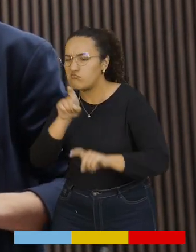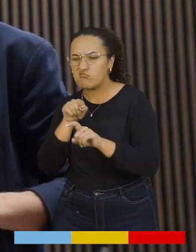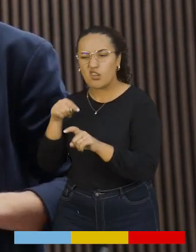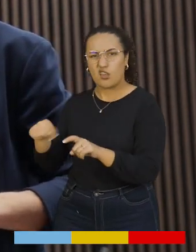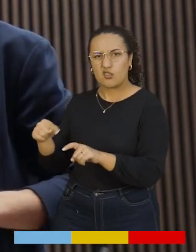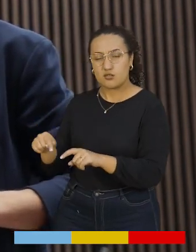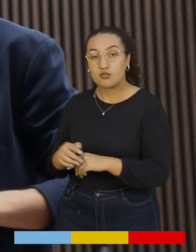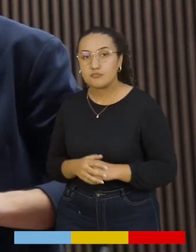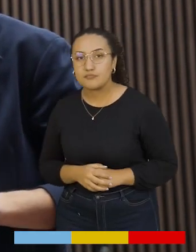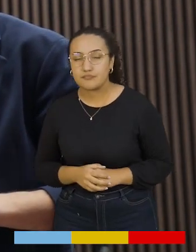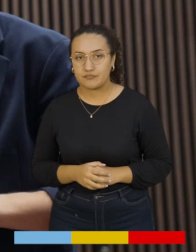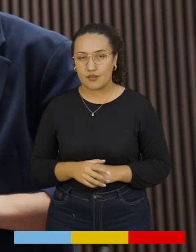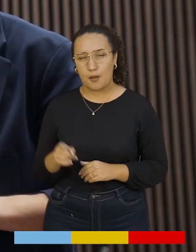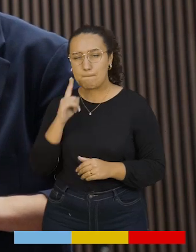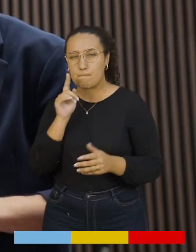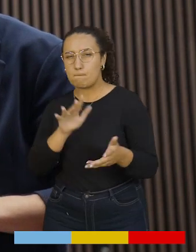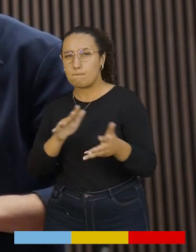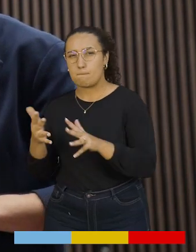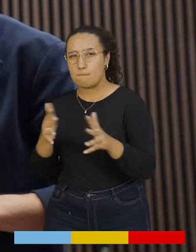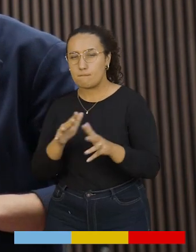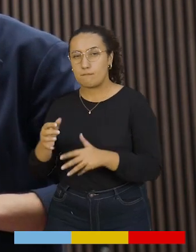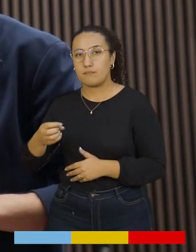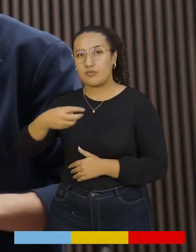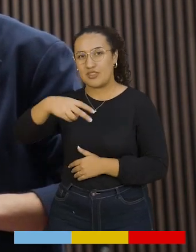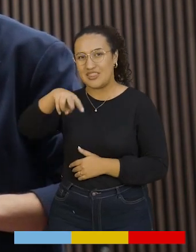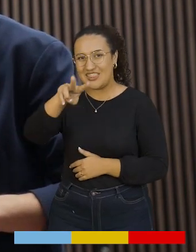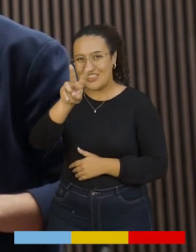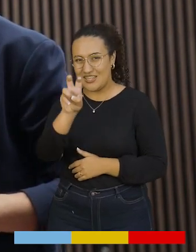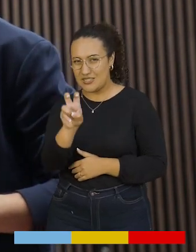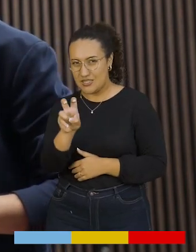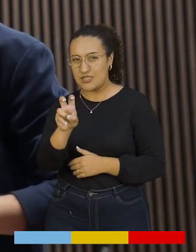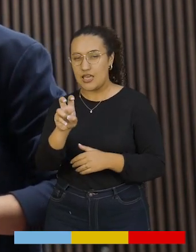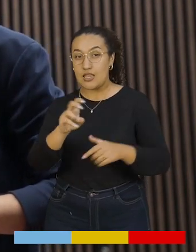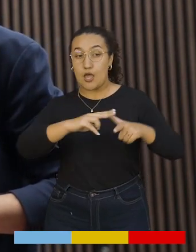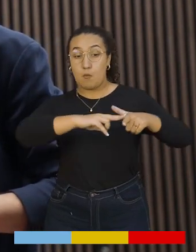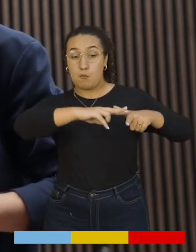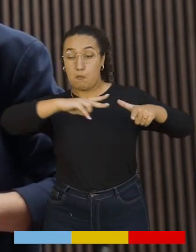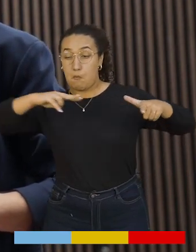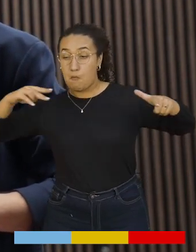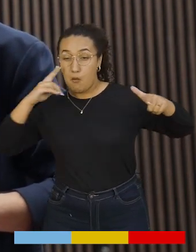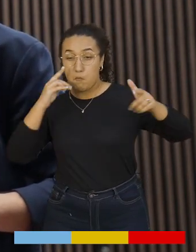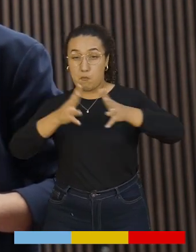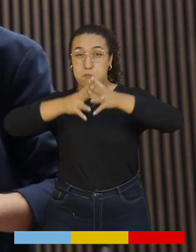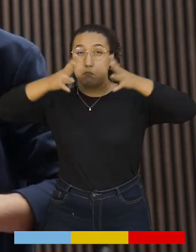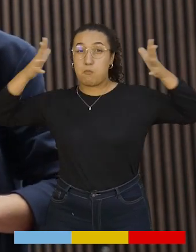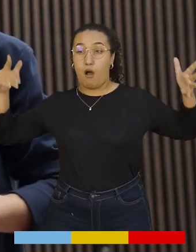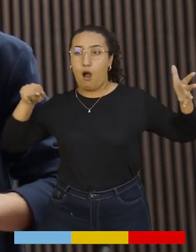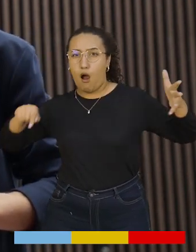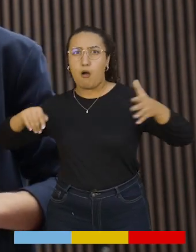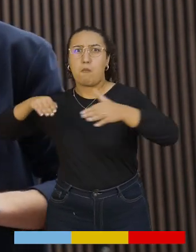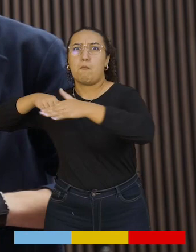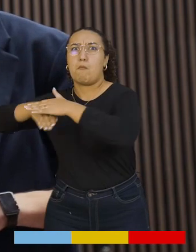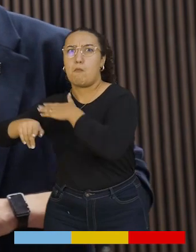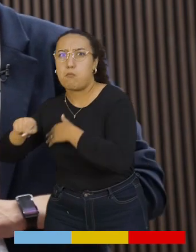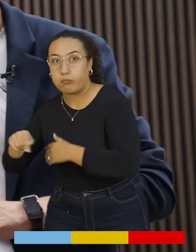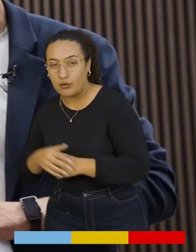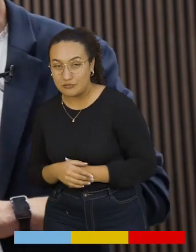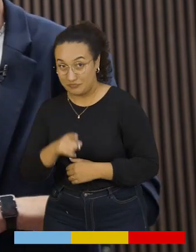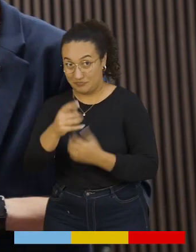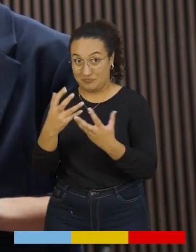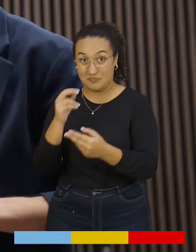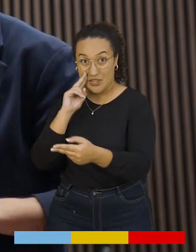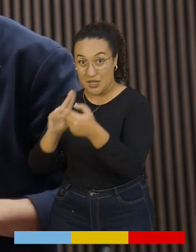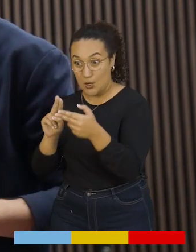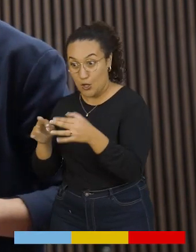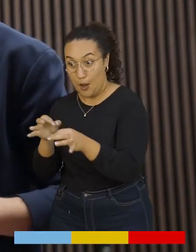cúbicos de agua. ¿Qué quiere decir eso? Se preguntarán ustedes. Alrededor, el equivalente a 17 piscinas olímpicas.